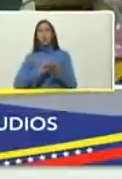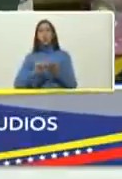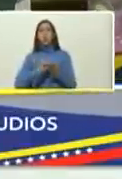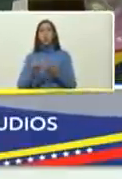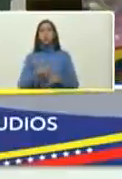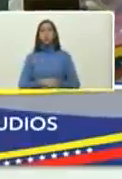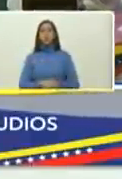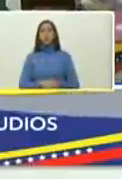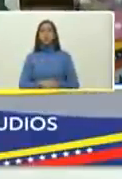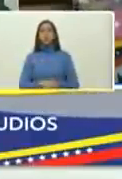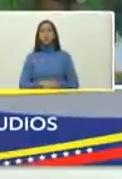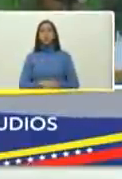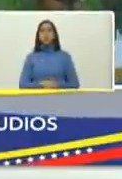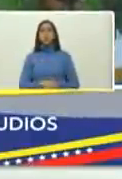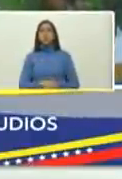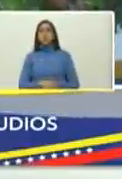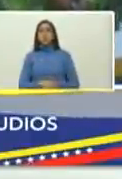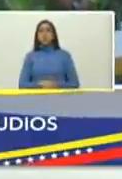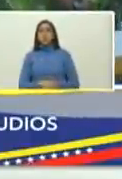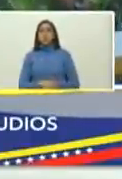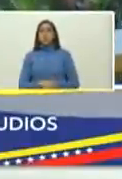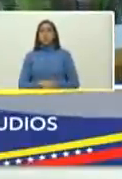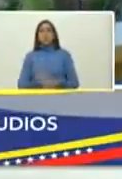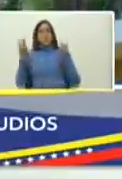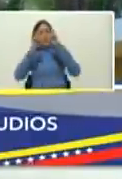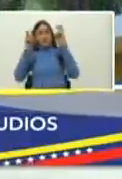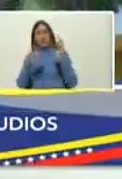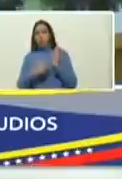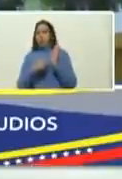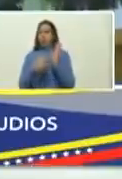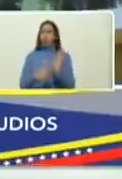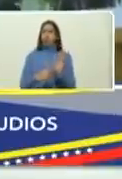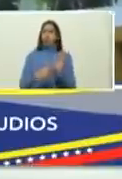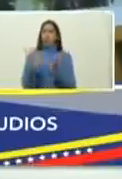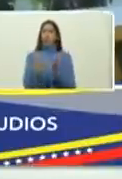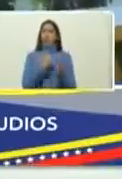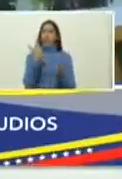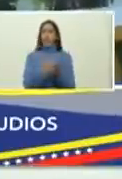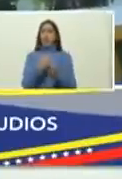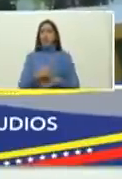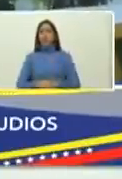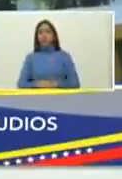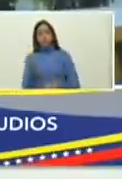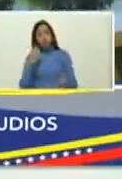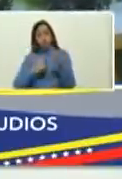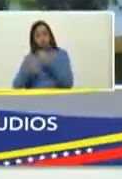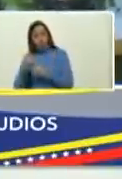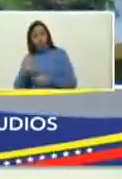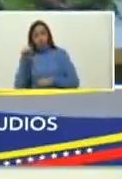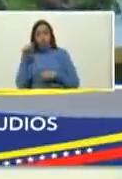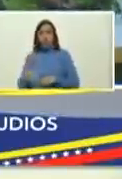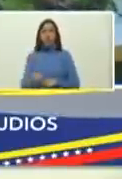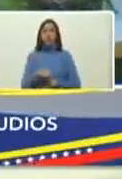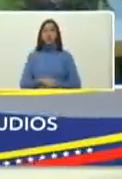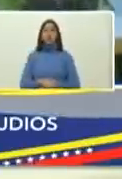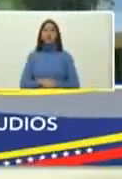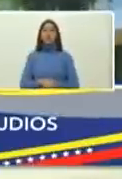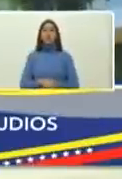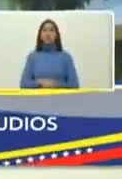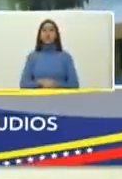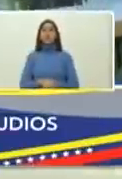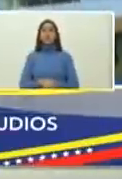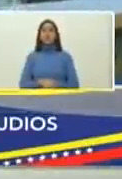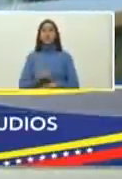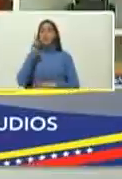el brillo de más de 8 mil títulos, allí presentes en la Feria Internacional del Libro. Y